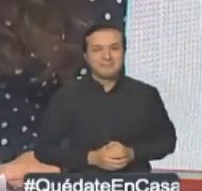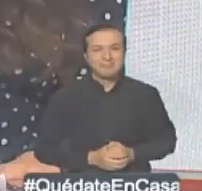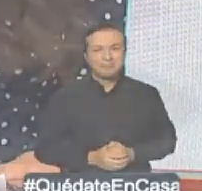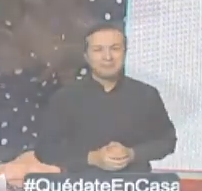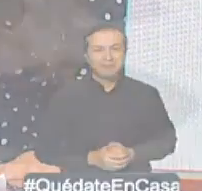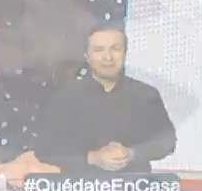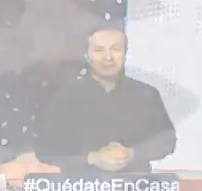Gracias por ver el video.